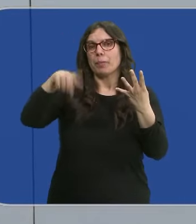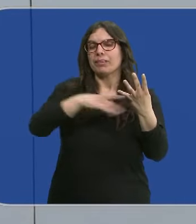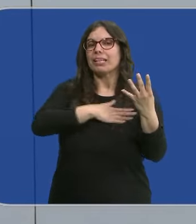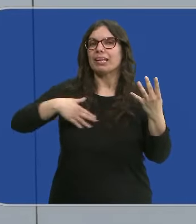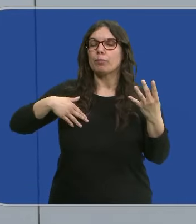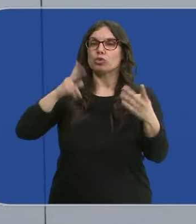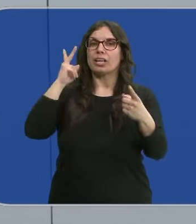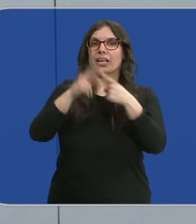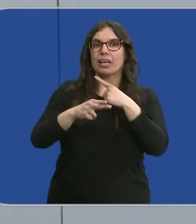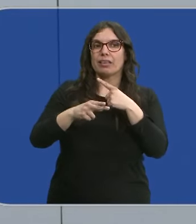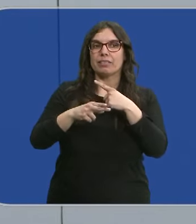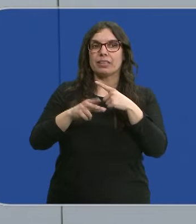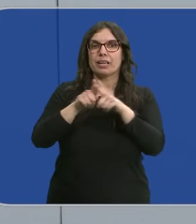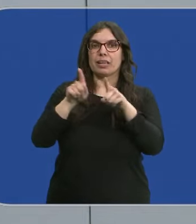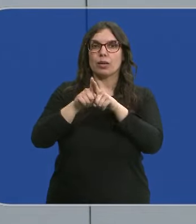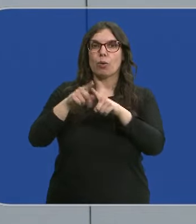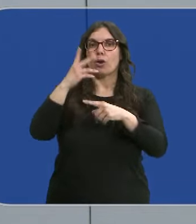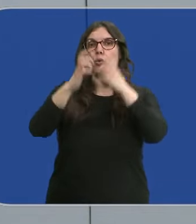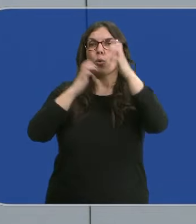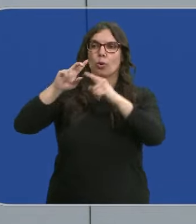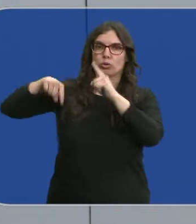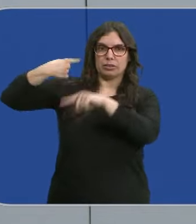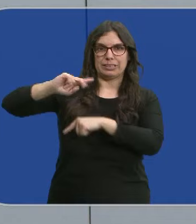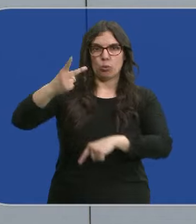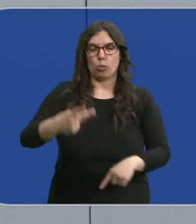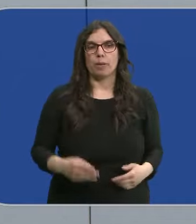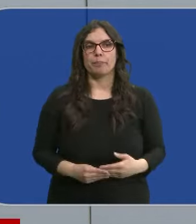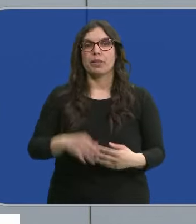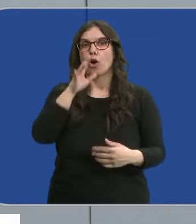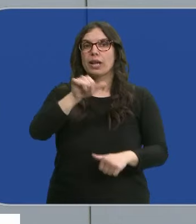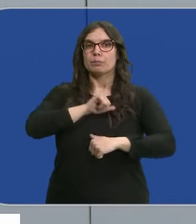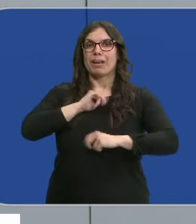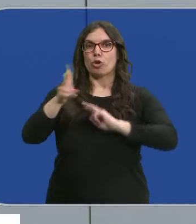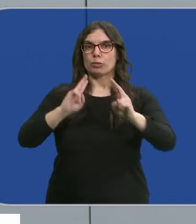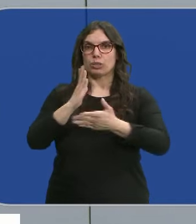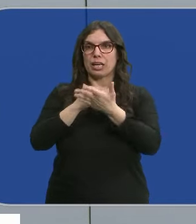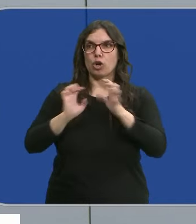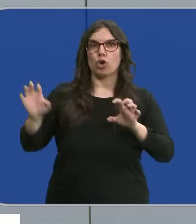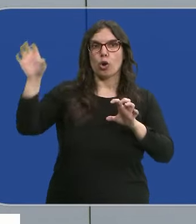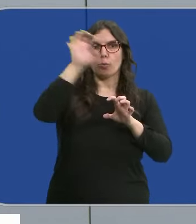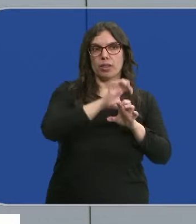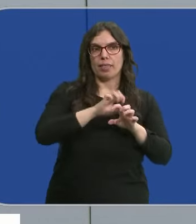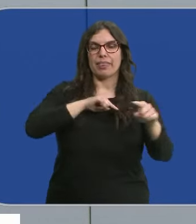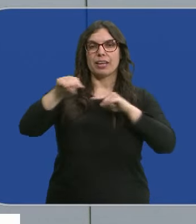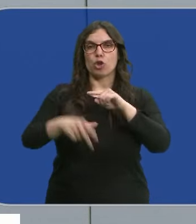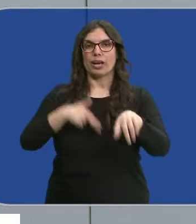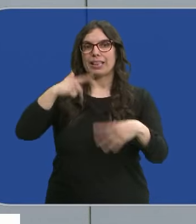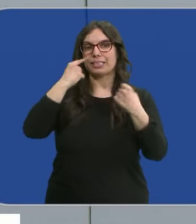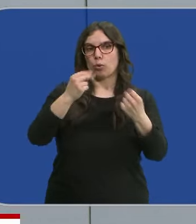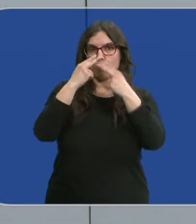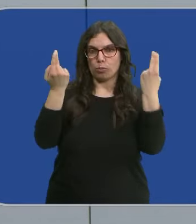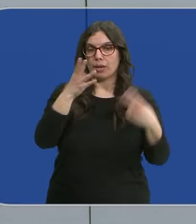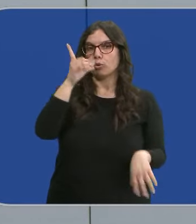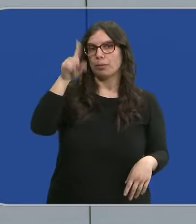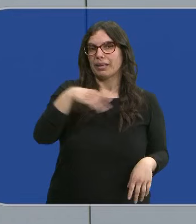prevenir el humo de segunda generación. Ahora estamos esperando el feedback de las comunidades autónomas, sobre todo de la Dirección General de Salud Pública, porque,